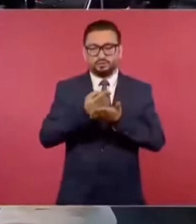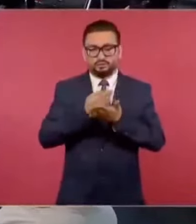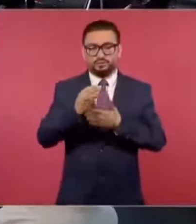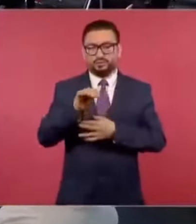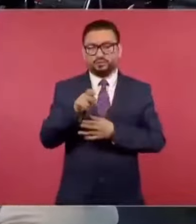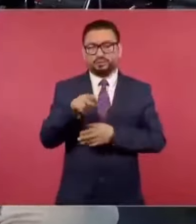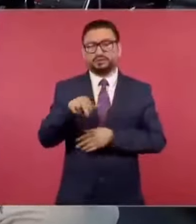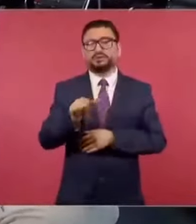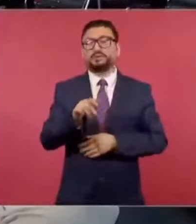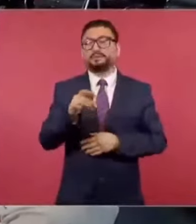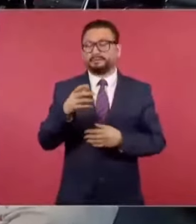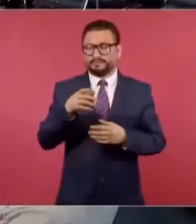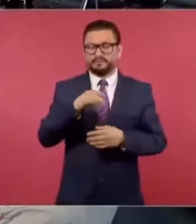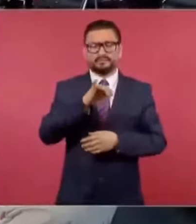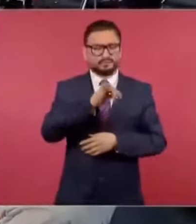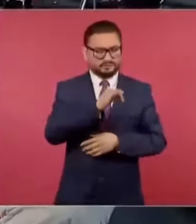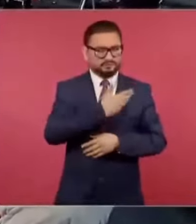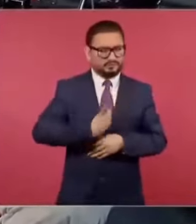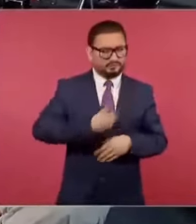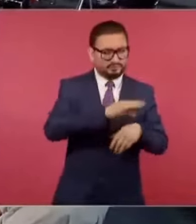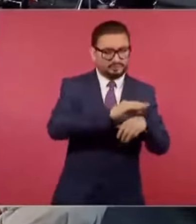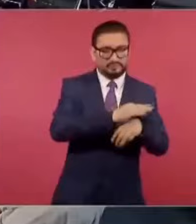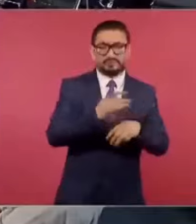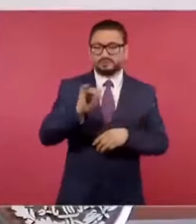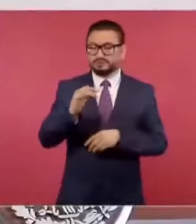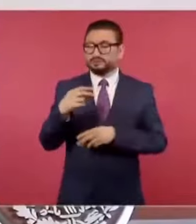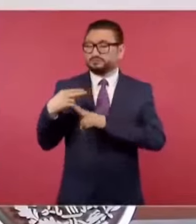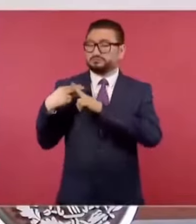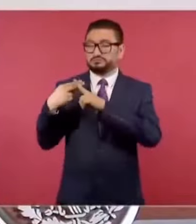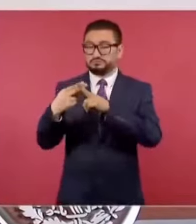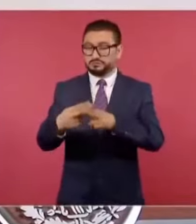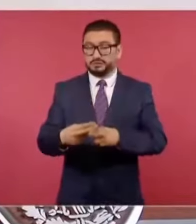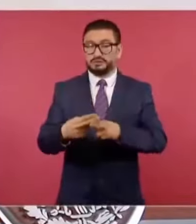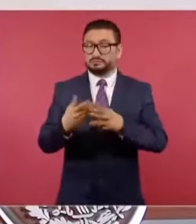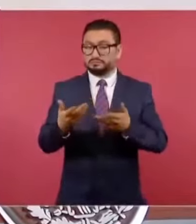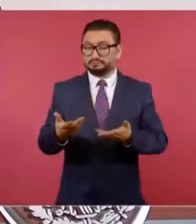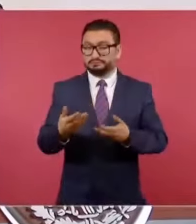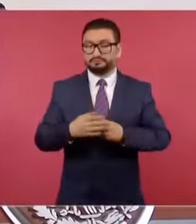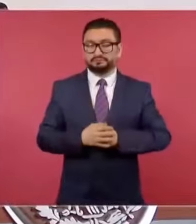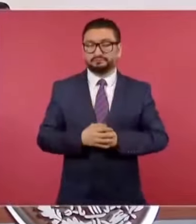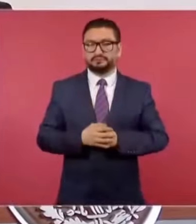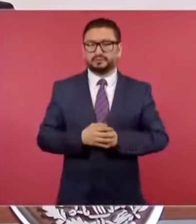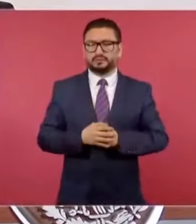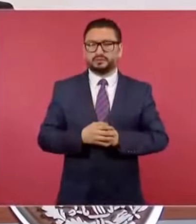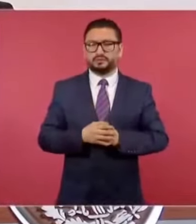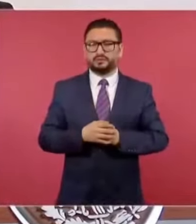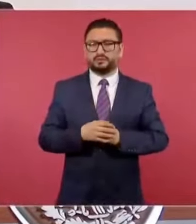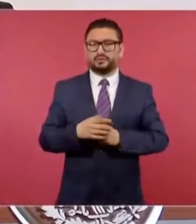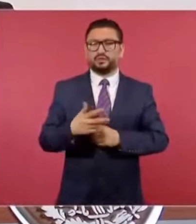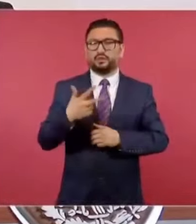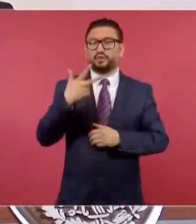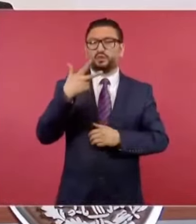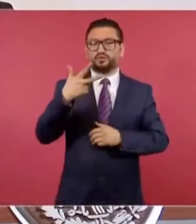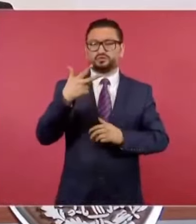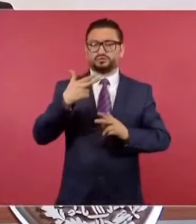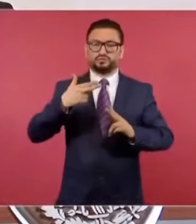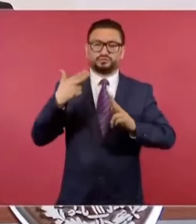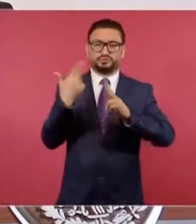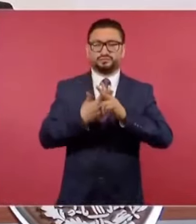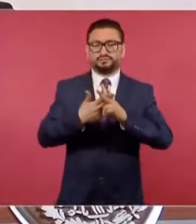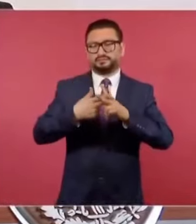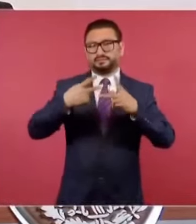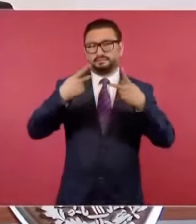con permiso, presidente. A la fecha han ocurrido ocho homicidios de